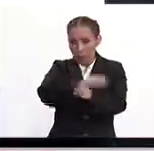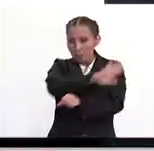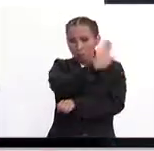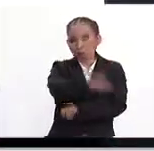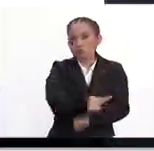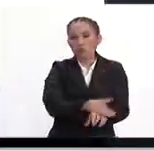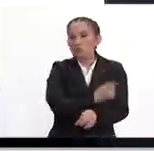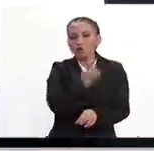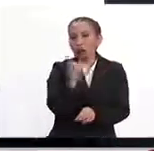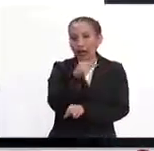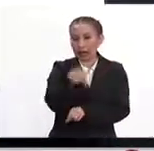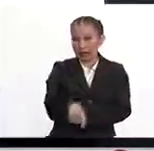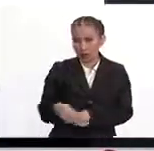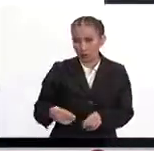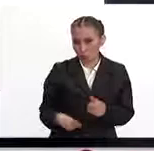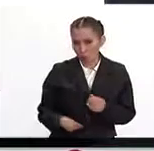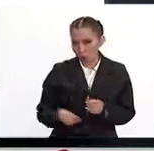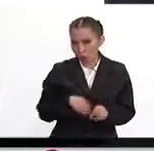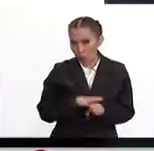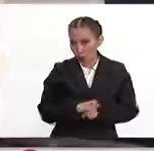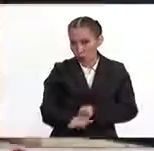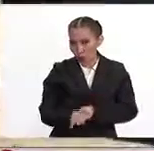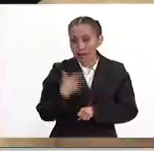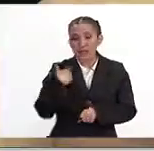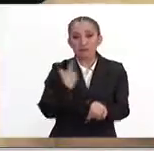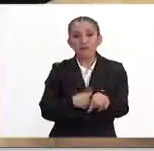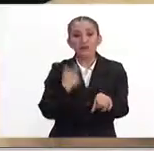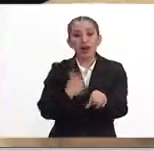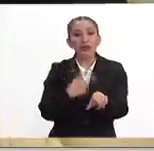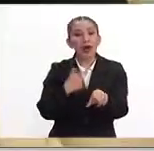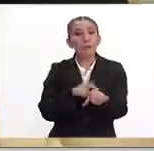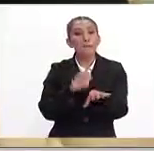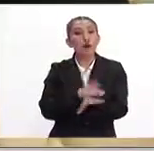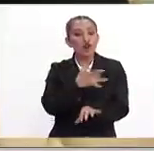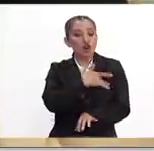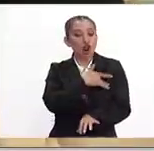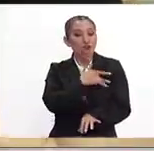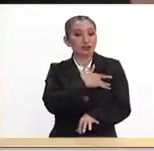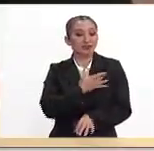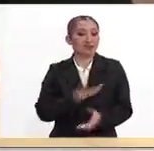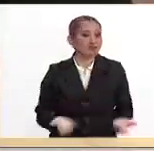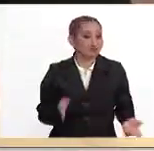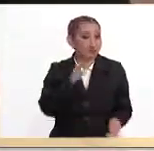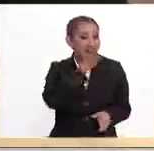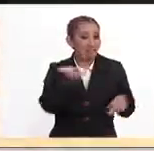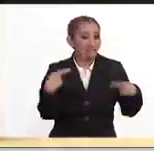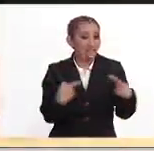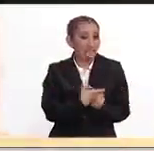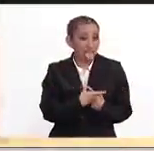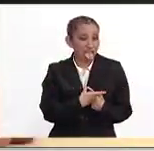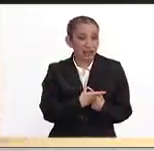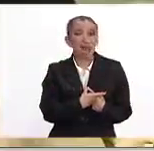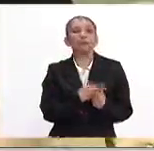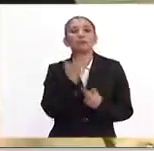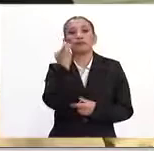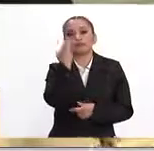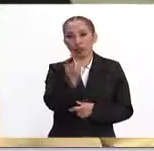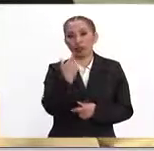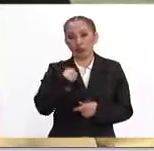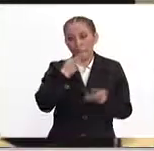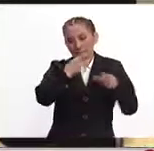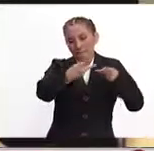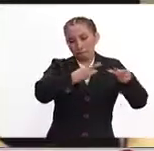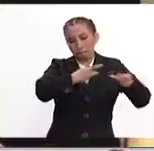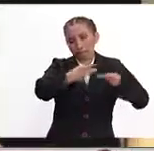de muerte en México y en el mundo son las enfermedades relacionadas con el corazón y por eso hemos